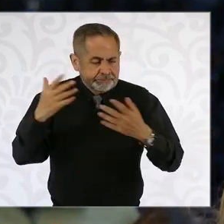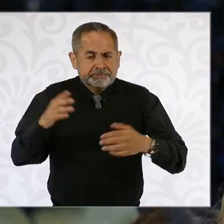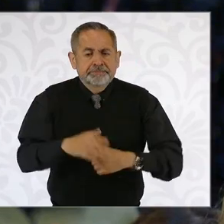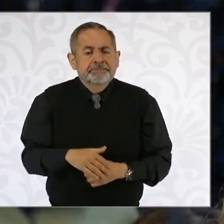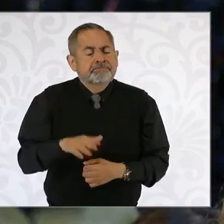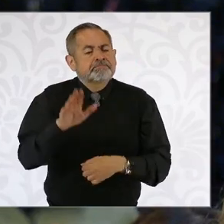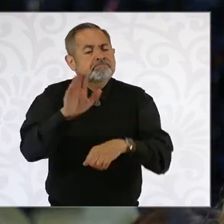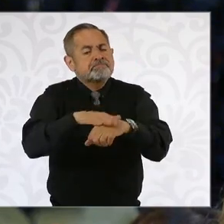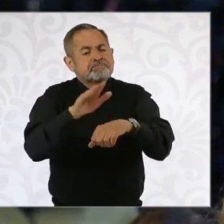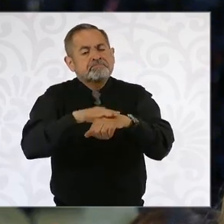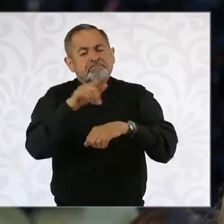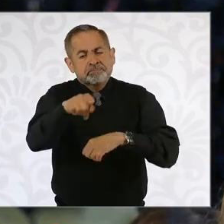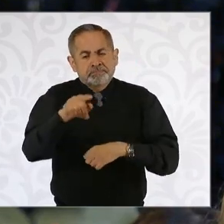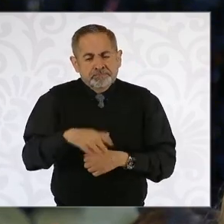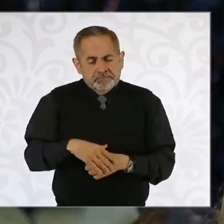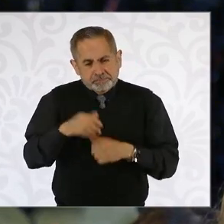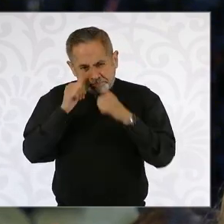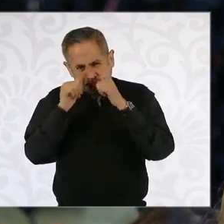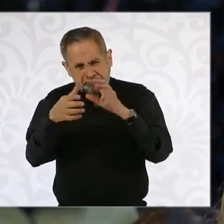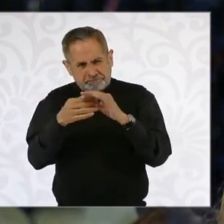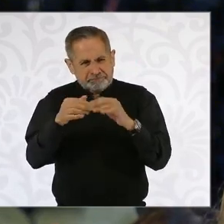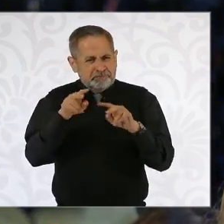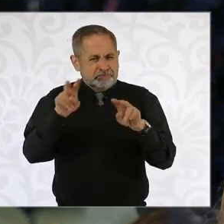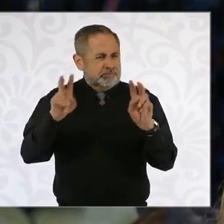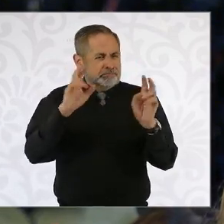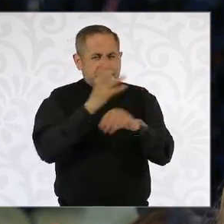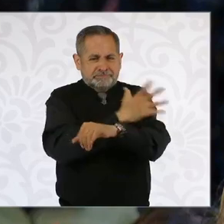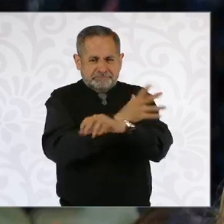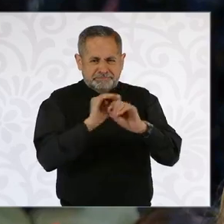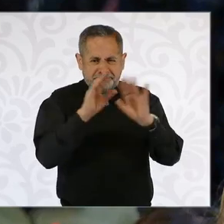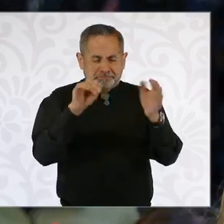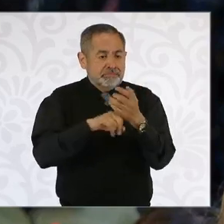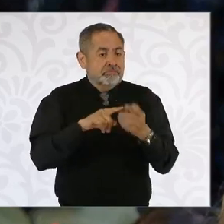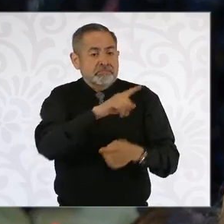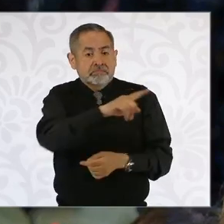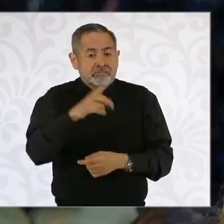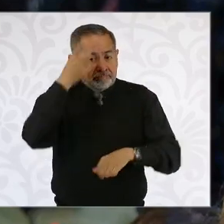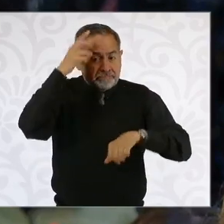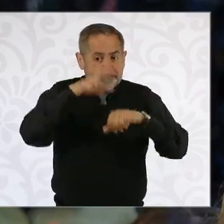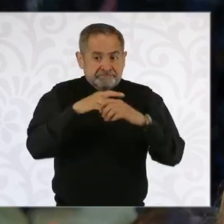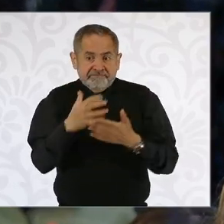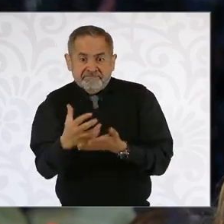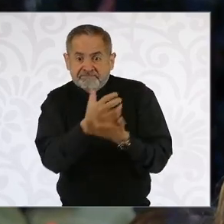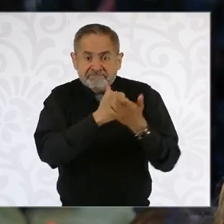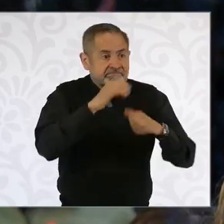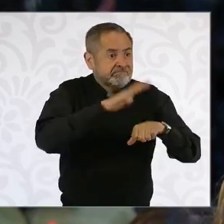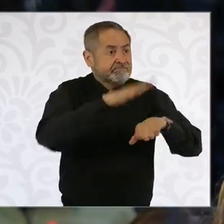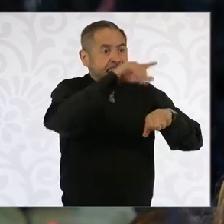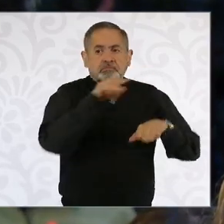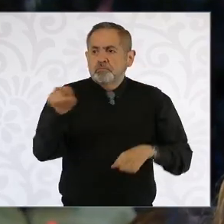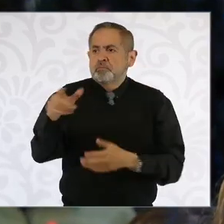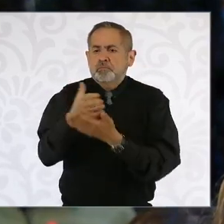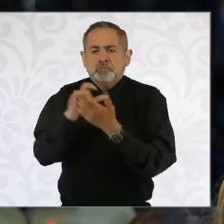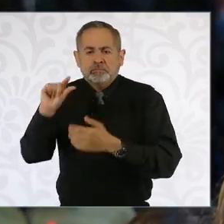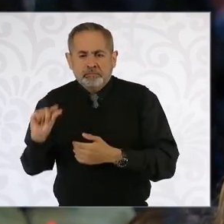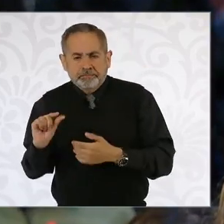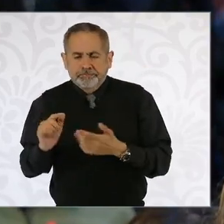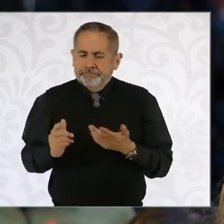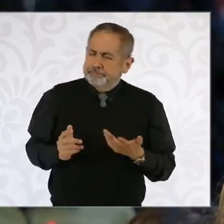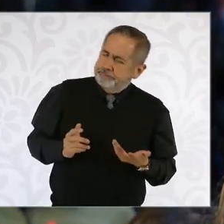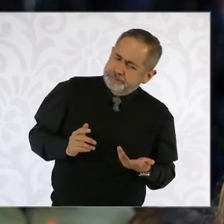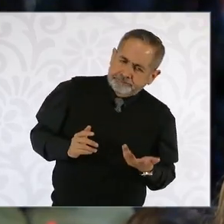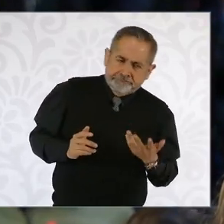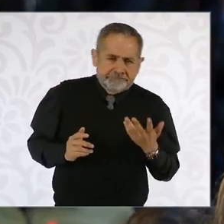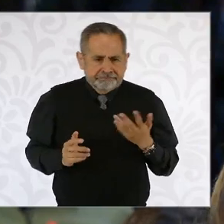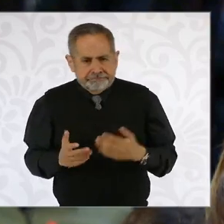Fíjese, solamente ateniéndome al tema de la transparencia, pues la rectora gana más que usted, la rectora de la Universidad de Sonora, y creo que eso